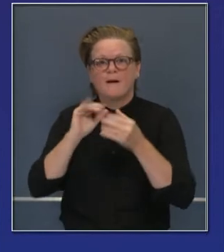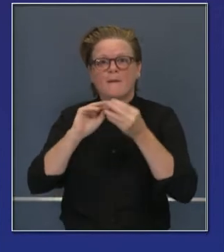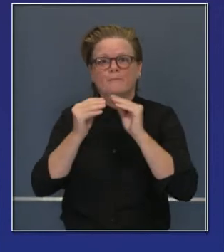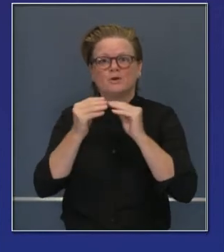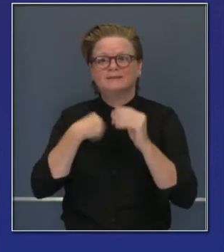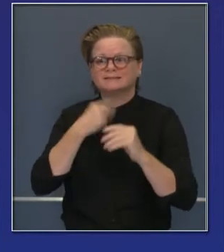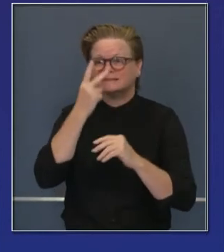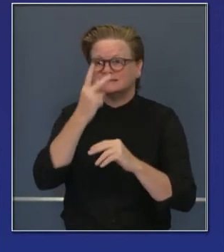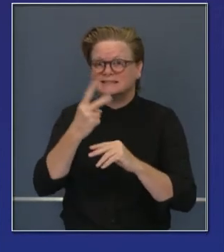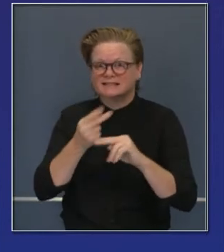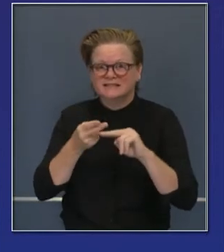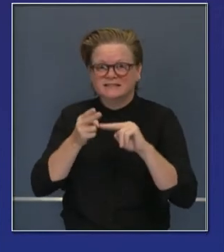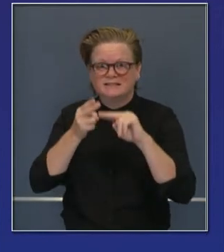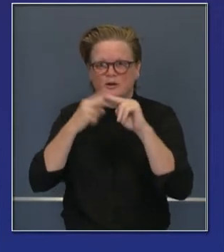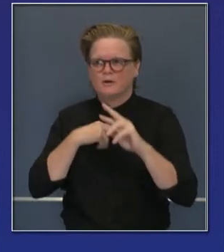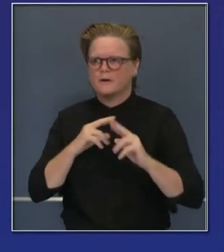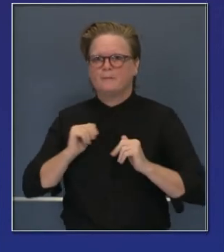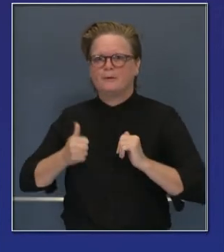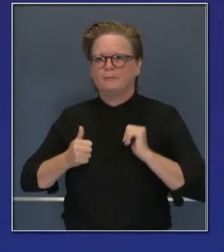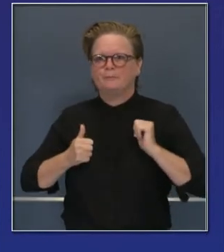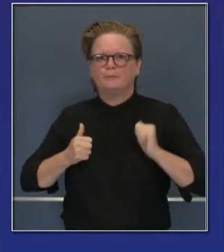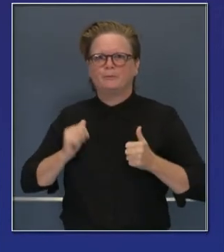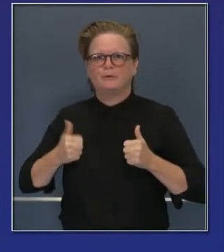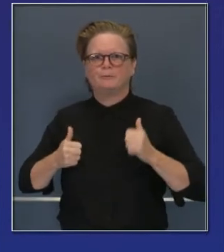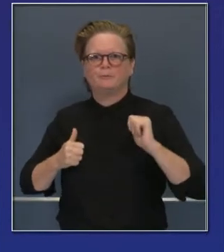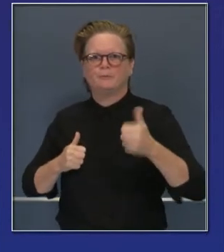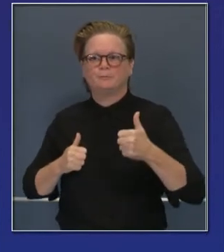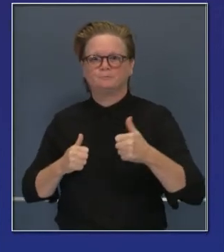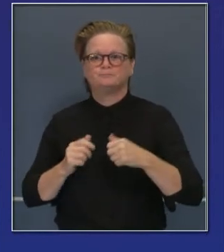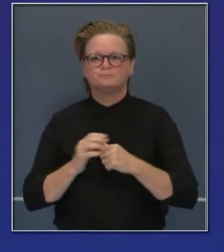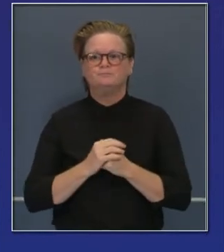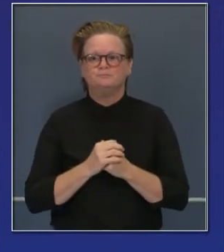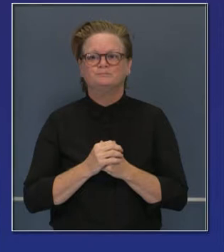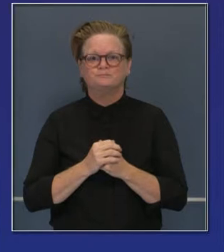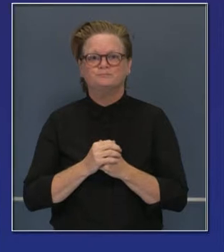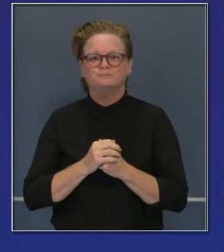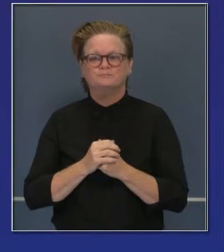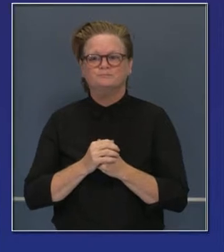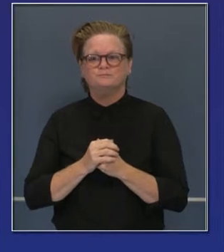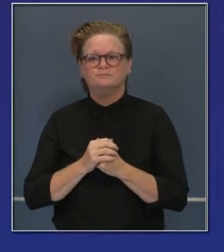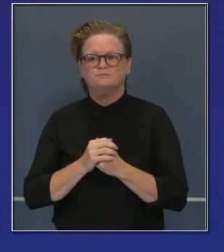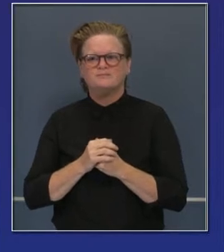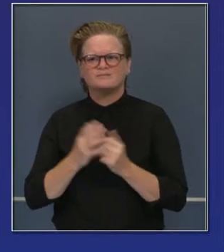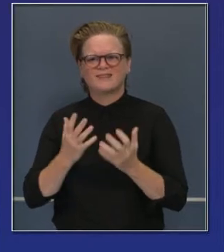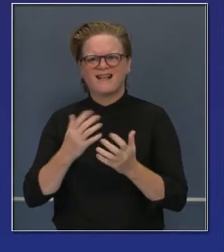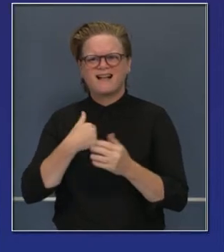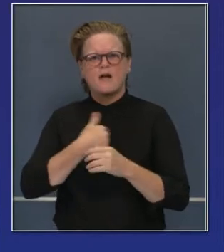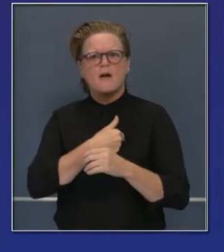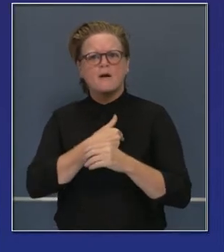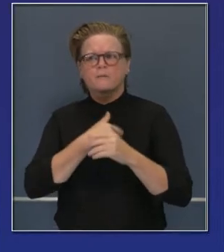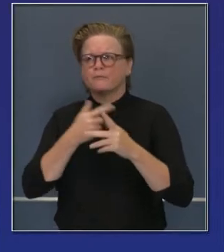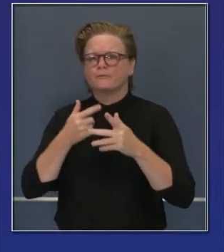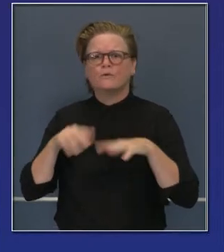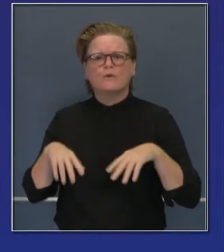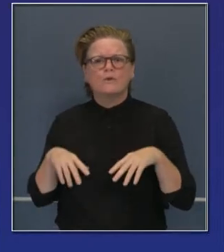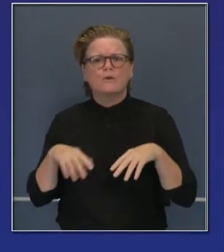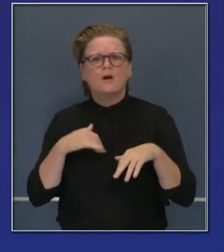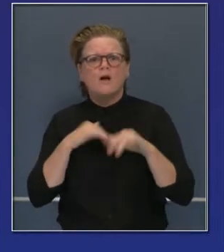Si estas tendencias siguen creciendo por semanas o meses en el futuro.